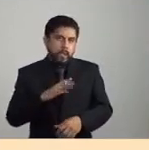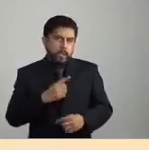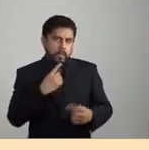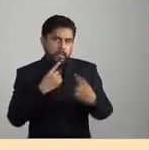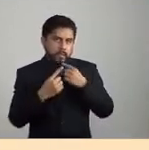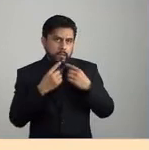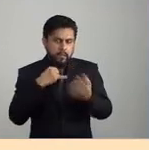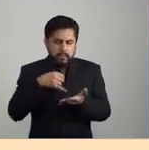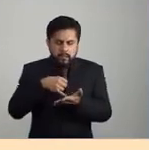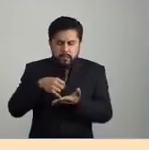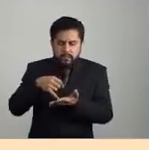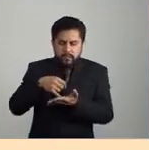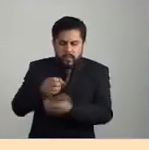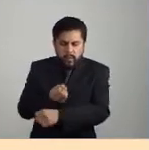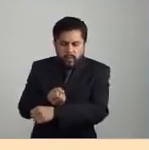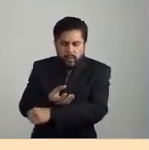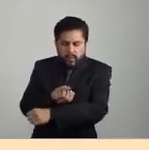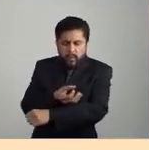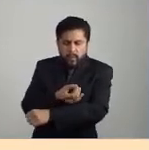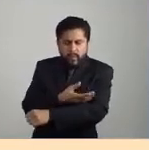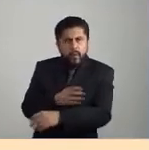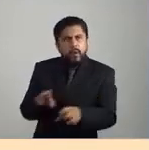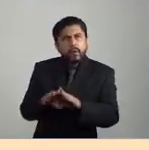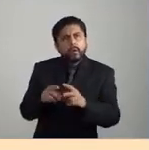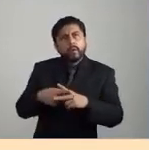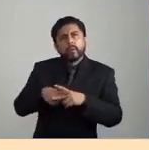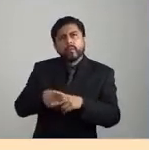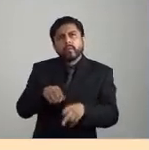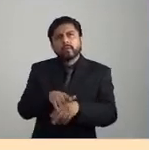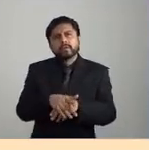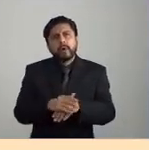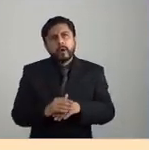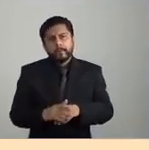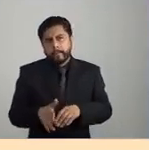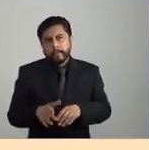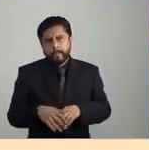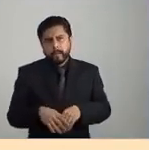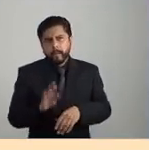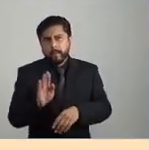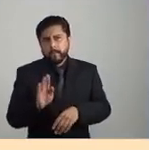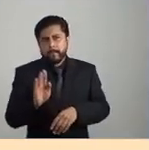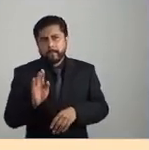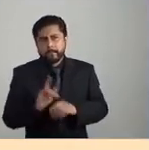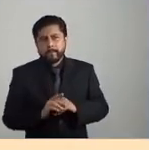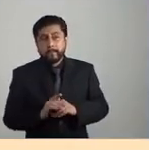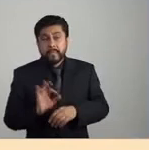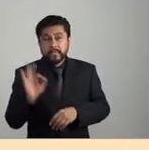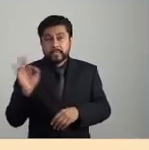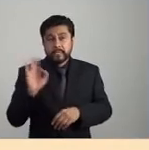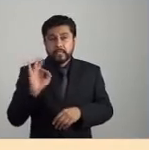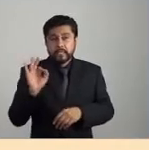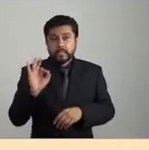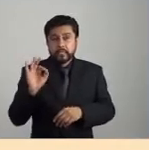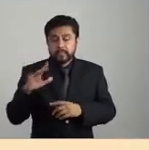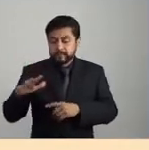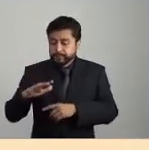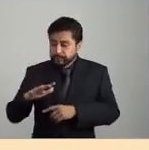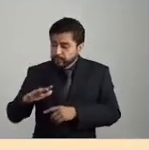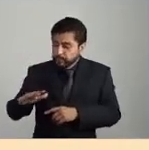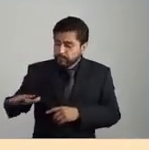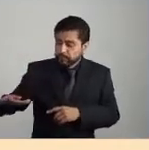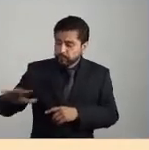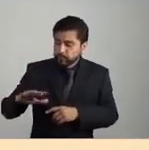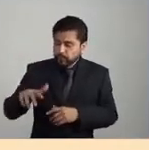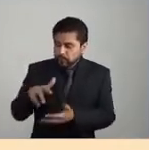agricultura neolítico significó en la evolución humana, lo que sí parece claro es que la construcción de un espacio agrario